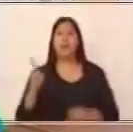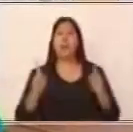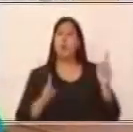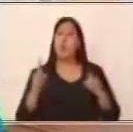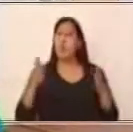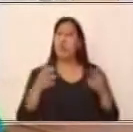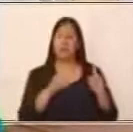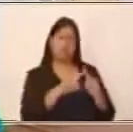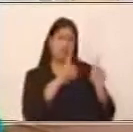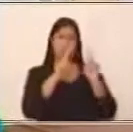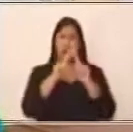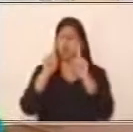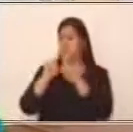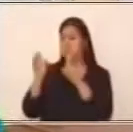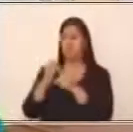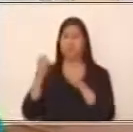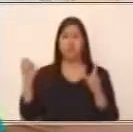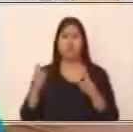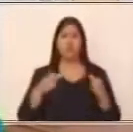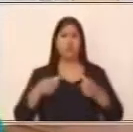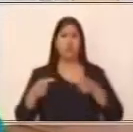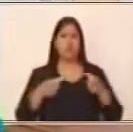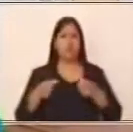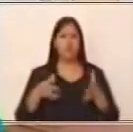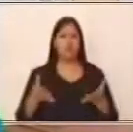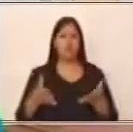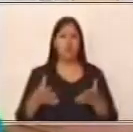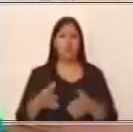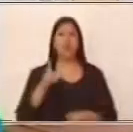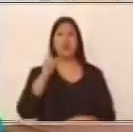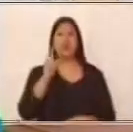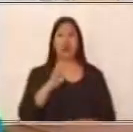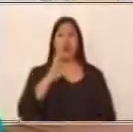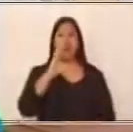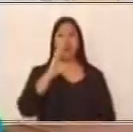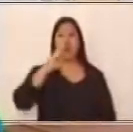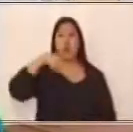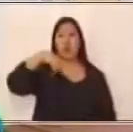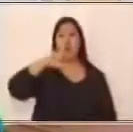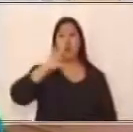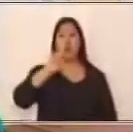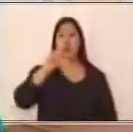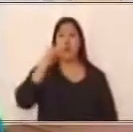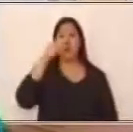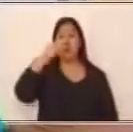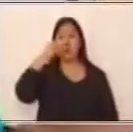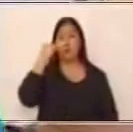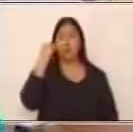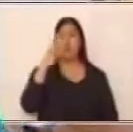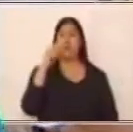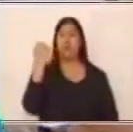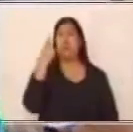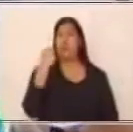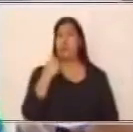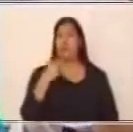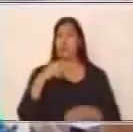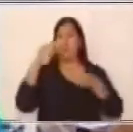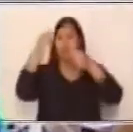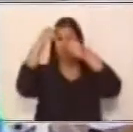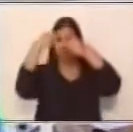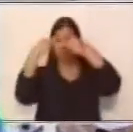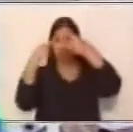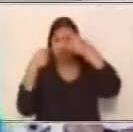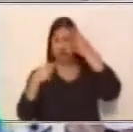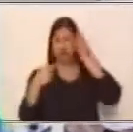coordinadas van a ser oraciones copulativas, disyuntivas, adversativas, distributivas,